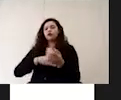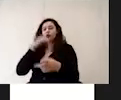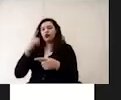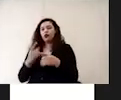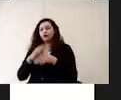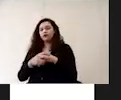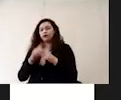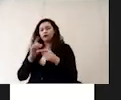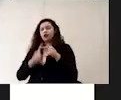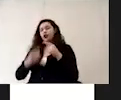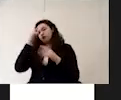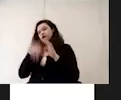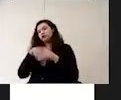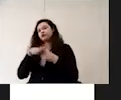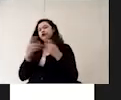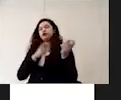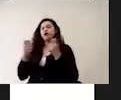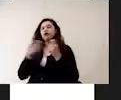manejo de los residuos sanitarios